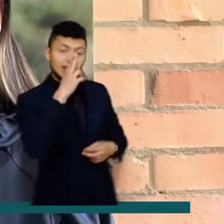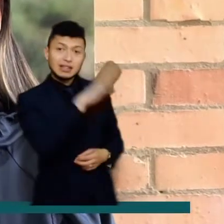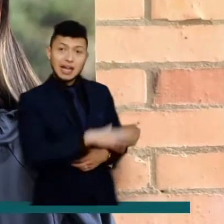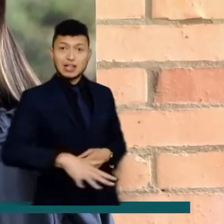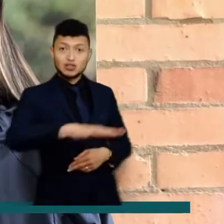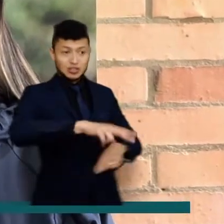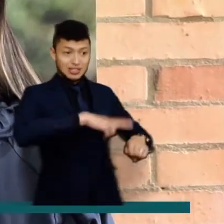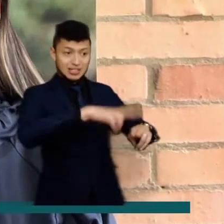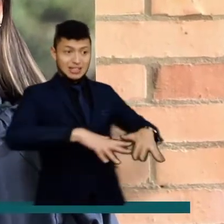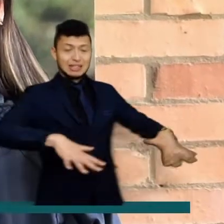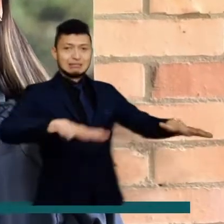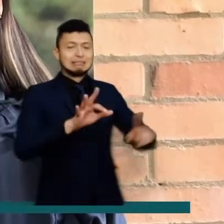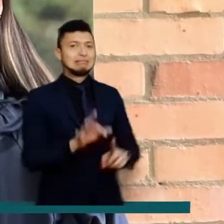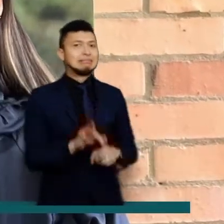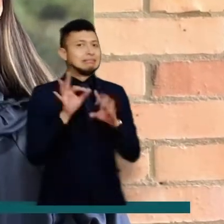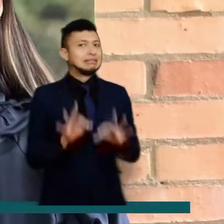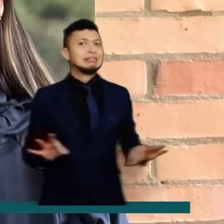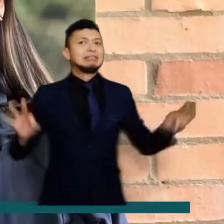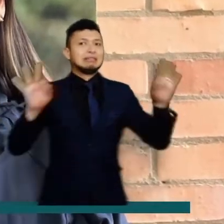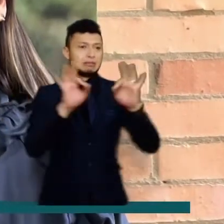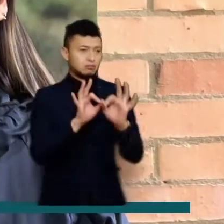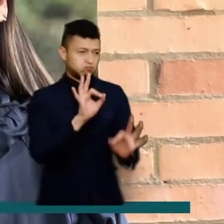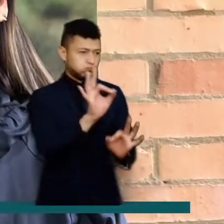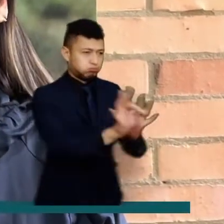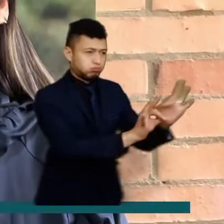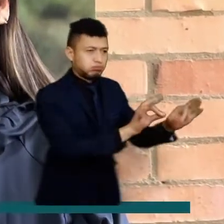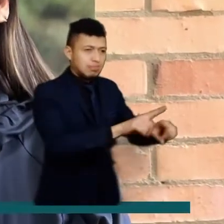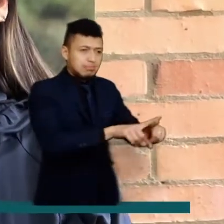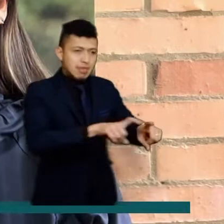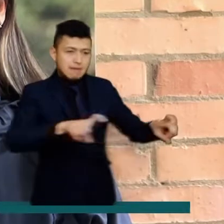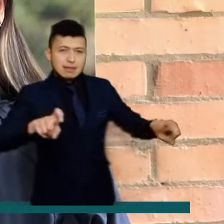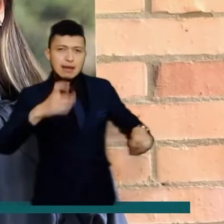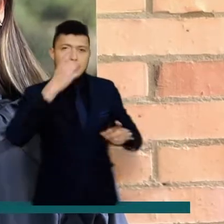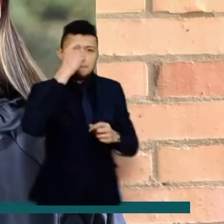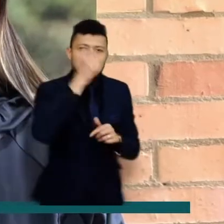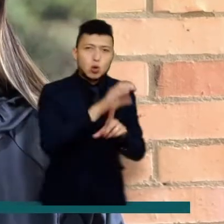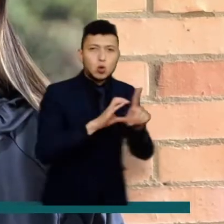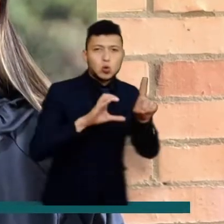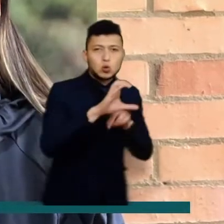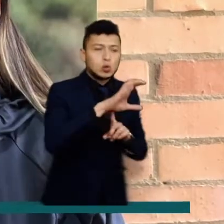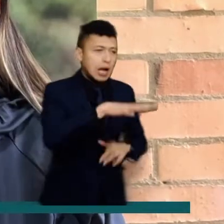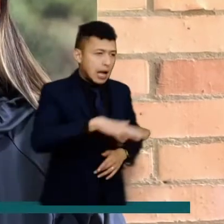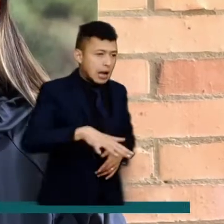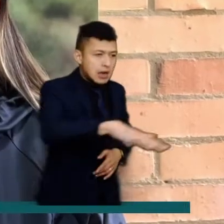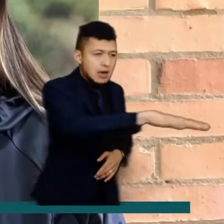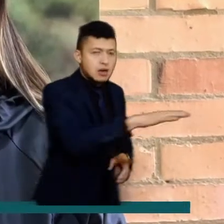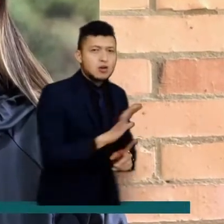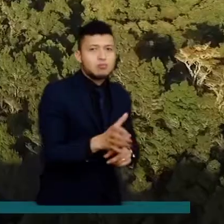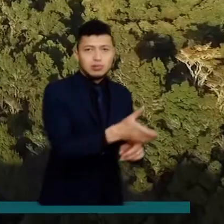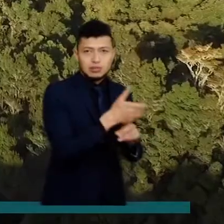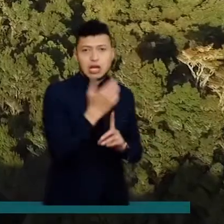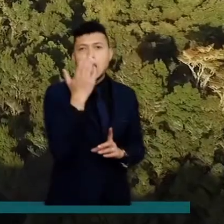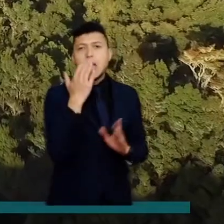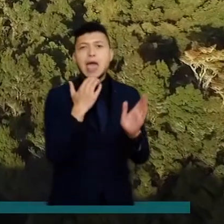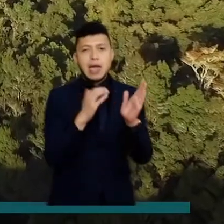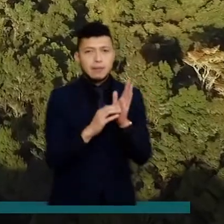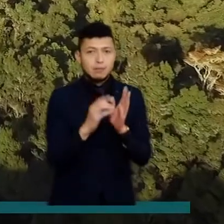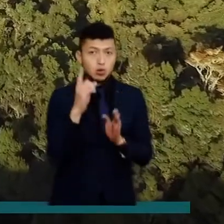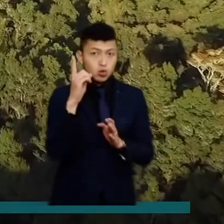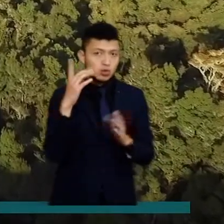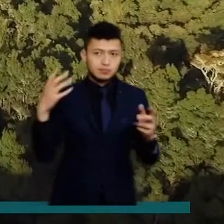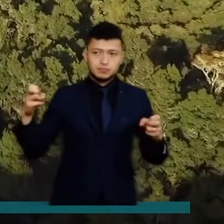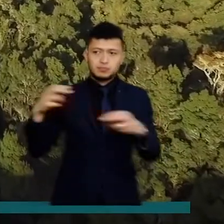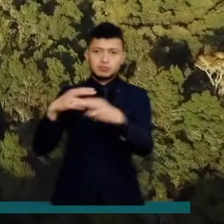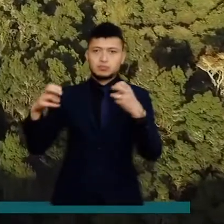muy importante para nuestra existencia, como la conservación de la biodiversidad y los valores culturales que se encuentran en las áreas protegidas. Como un ejemplo muy